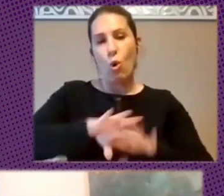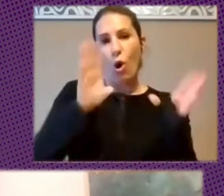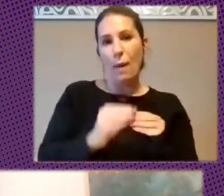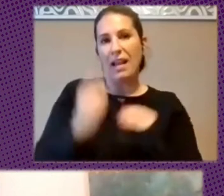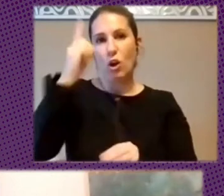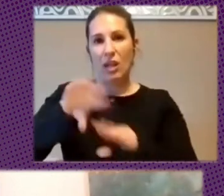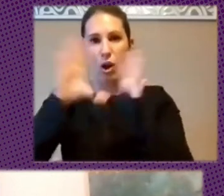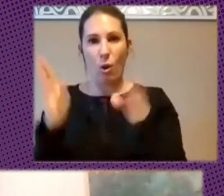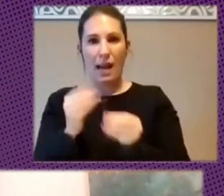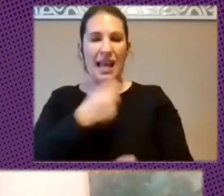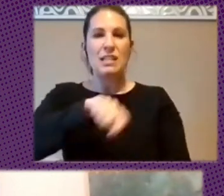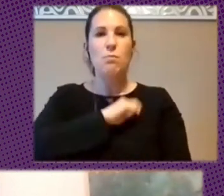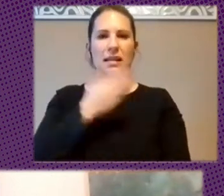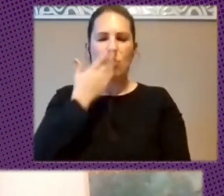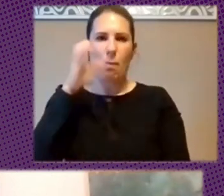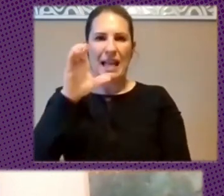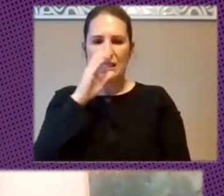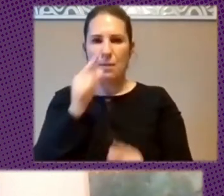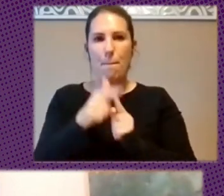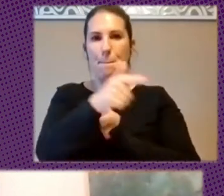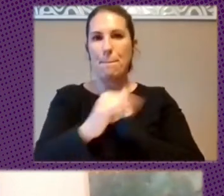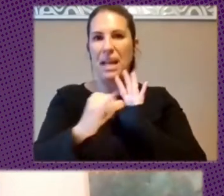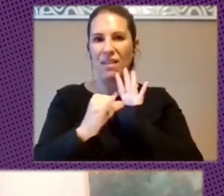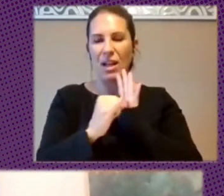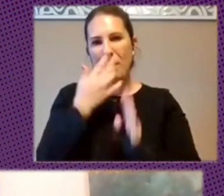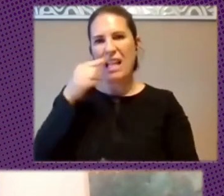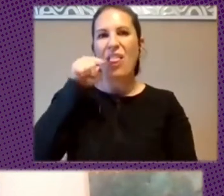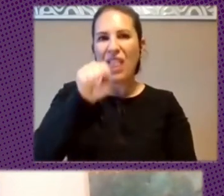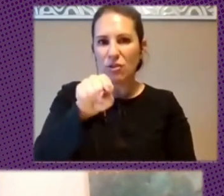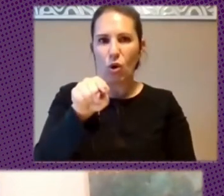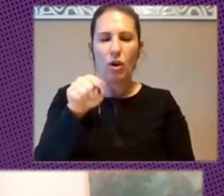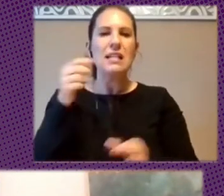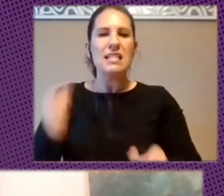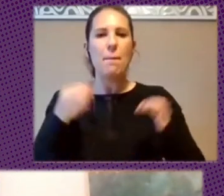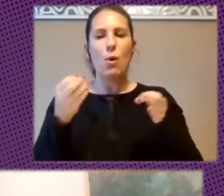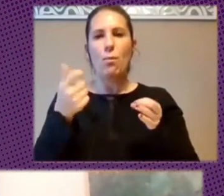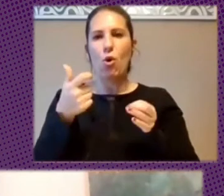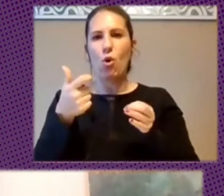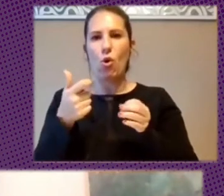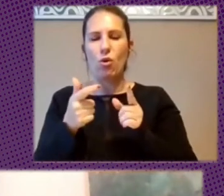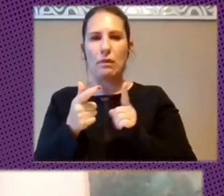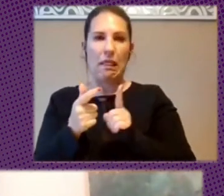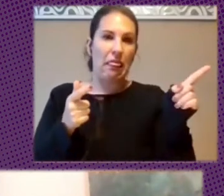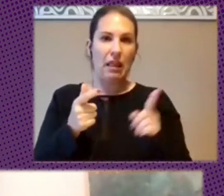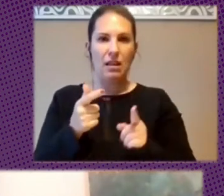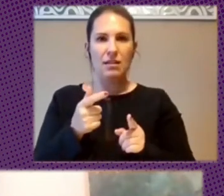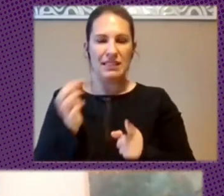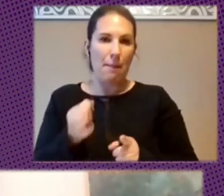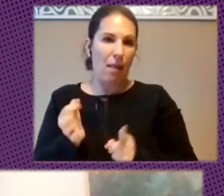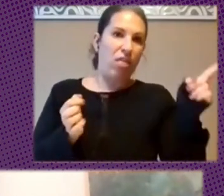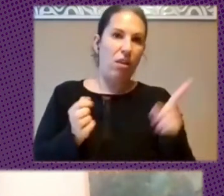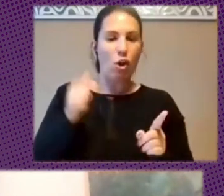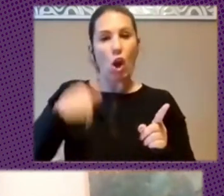España Un País Periférico En El Centro Siempre Desituado Siempre Desnorteado Siempre Desureado